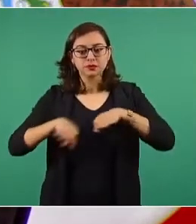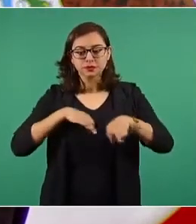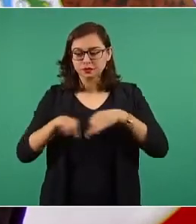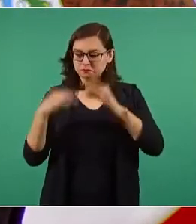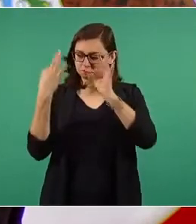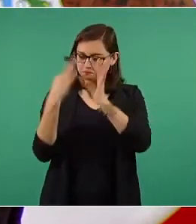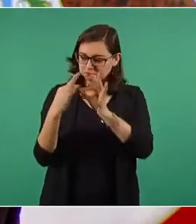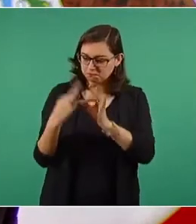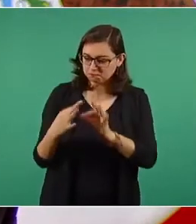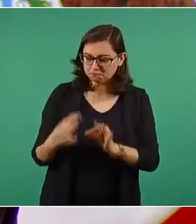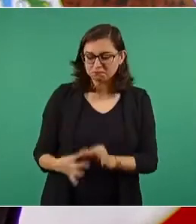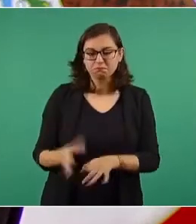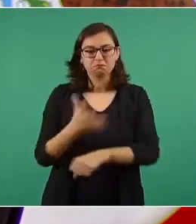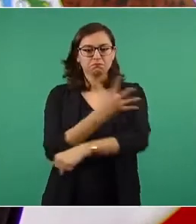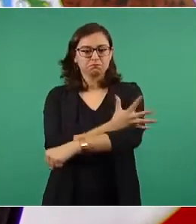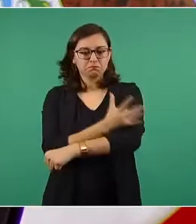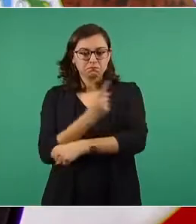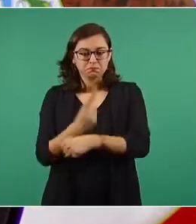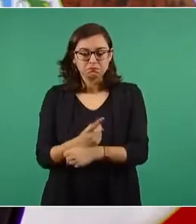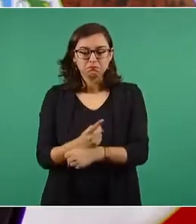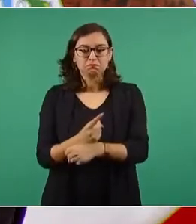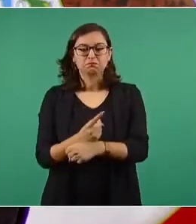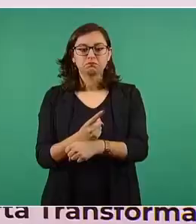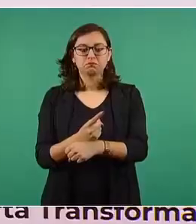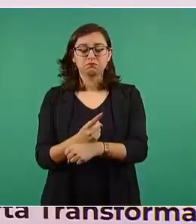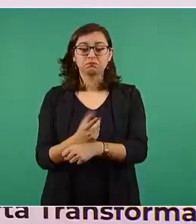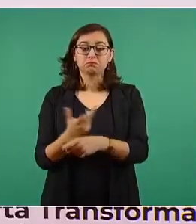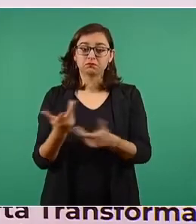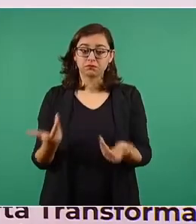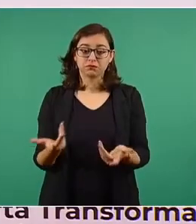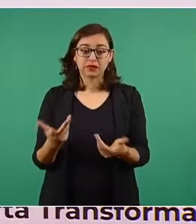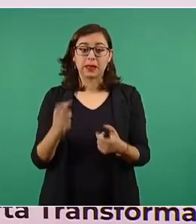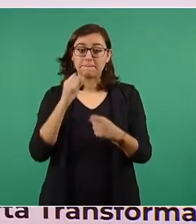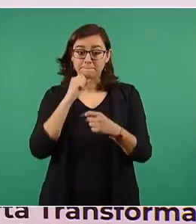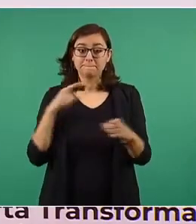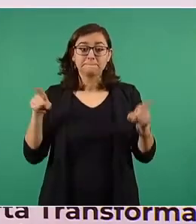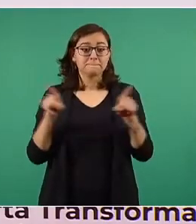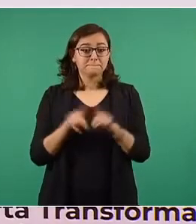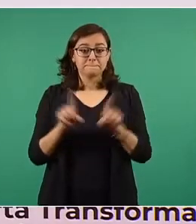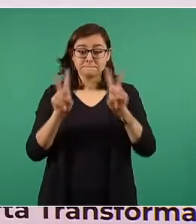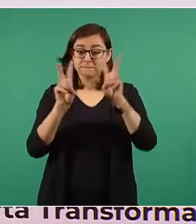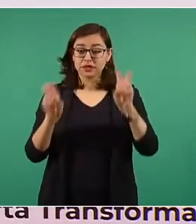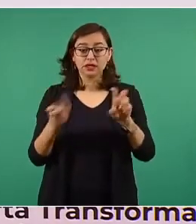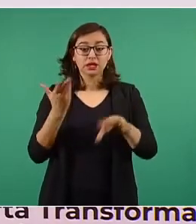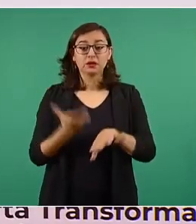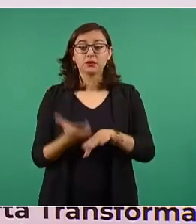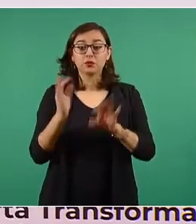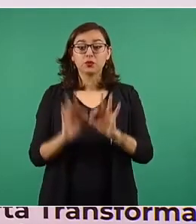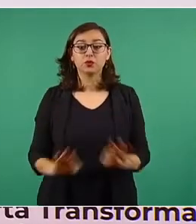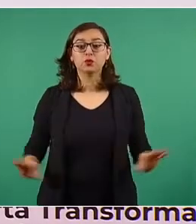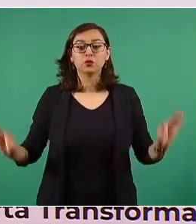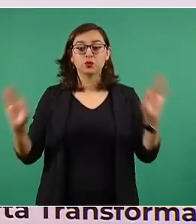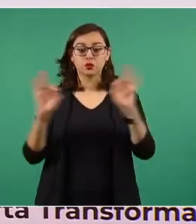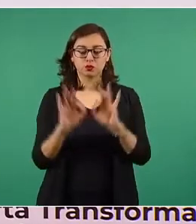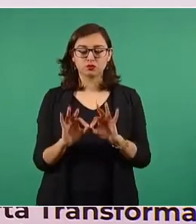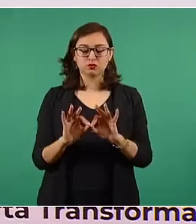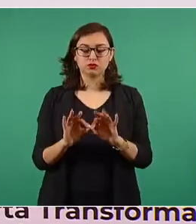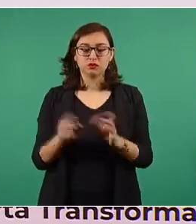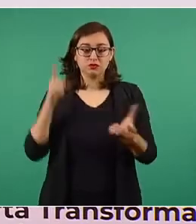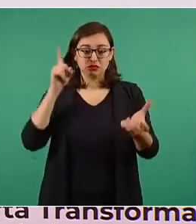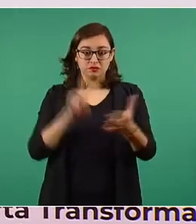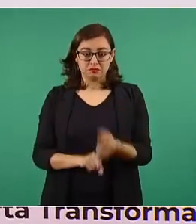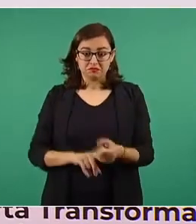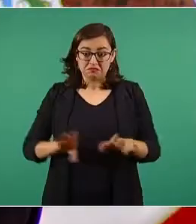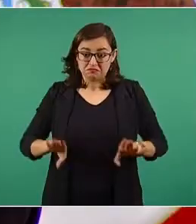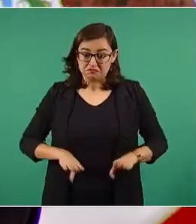trabajadores, honestos y algo que es muy importante, con profundas convicciones